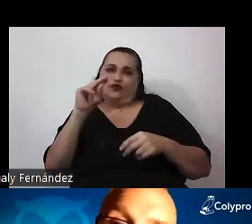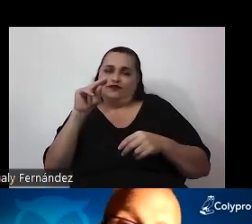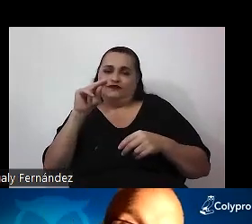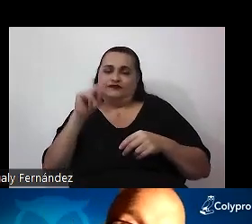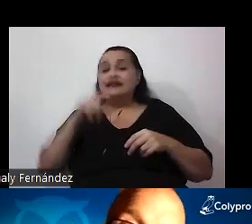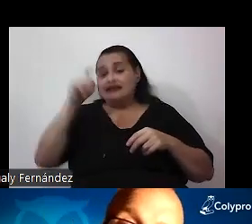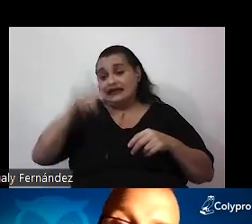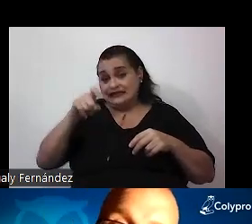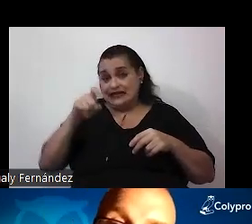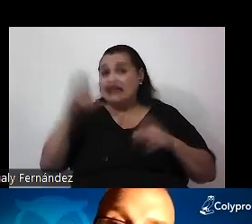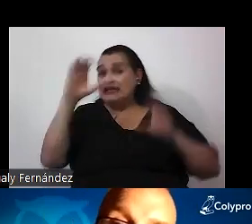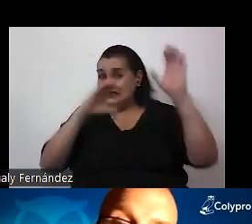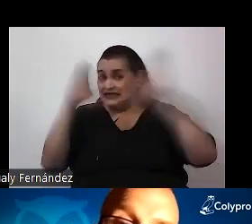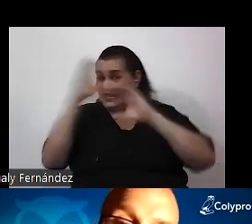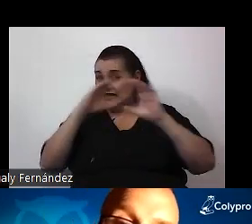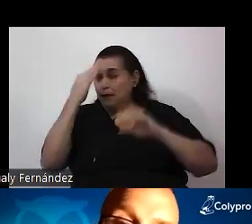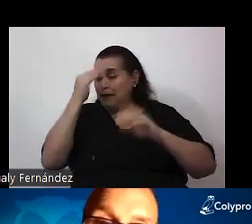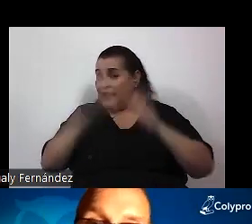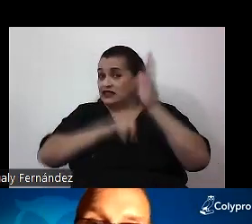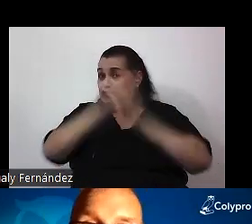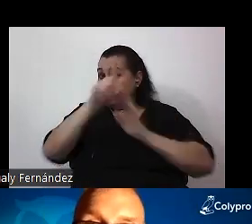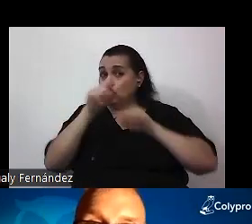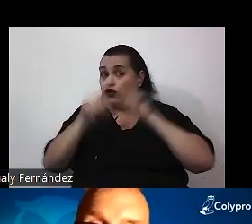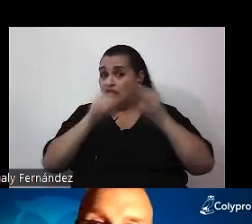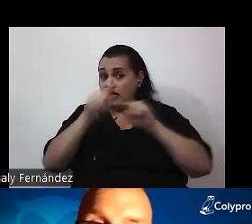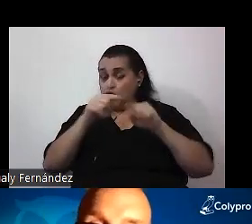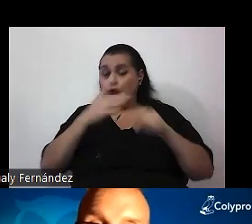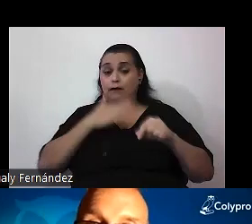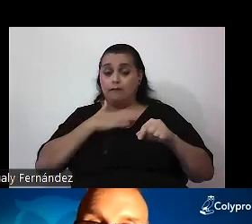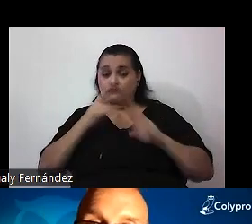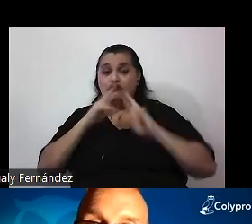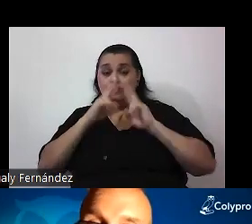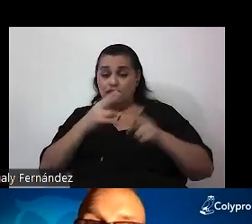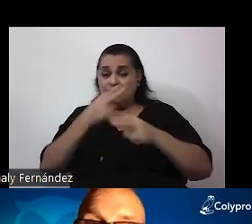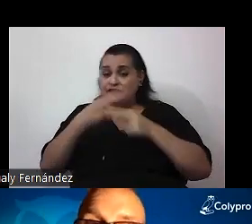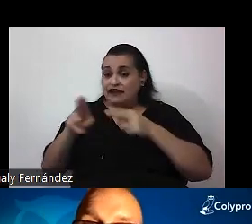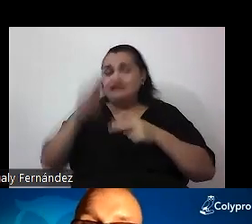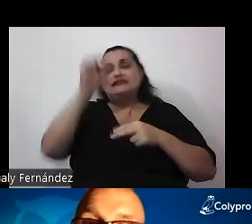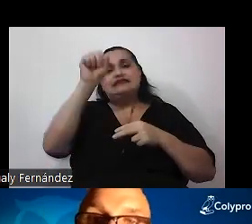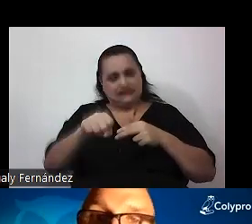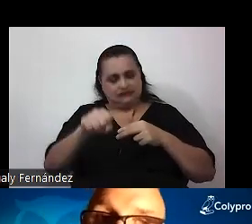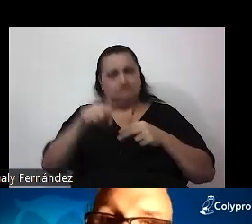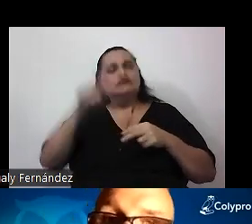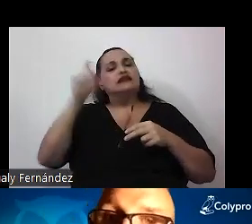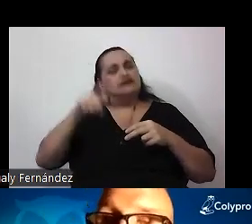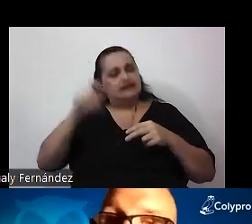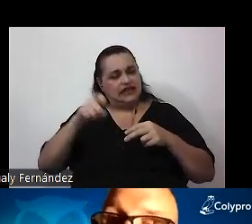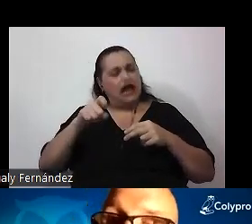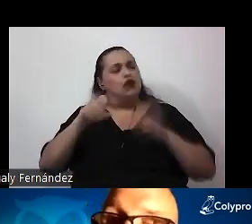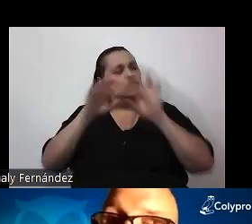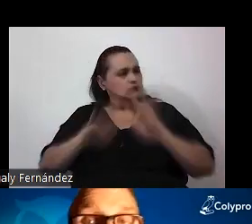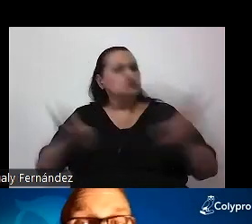la ciencia para el desarrollo del pensamiento crítico? Bueno, mi respuesta breve aquí va a ser sí. Es necesaria y es imprescindible.